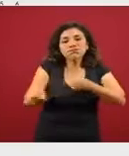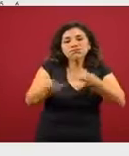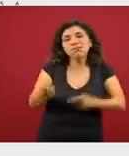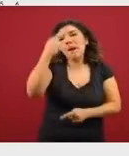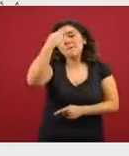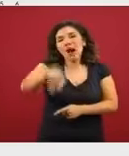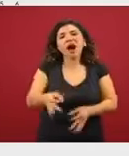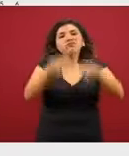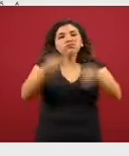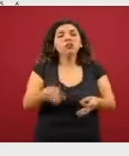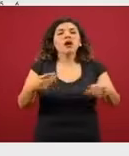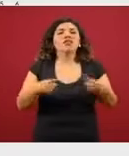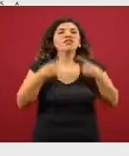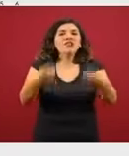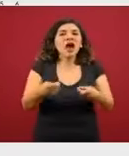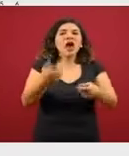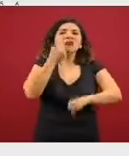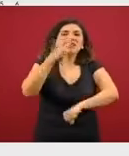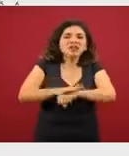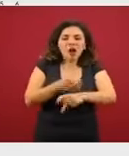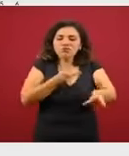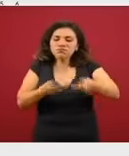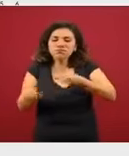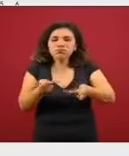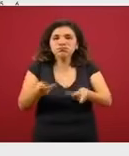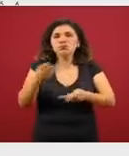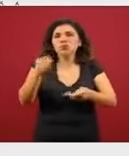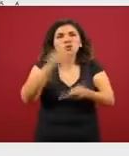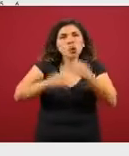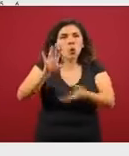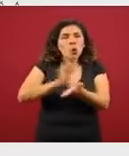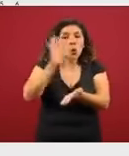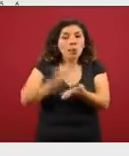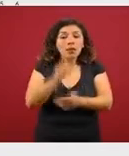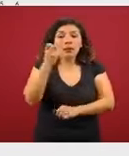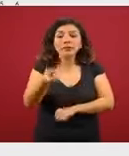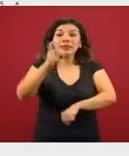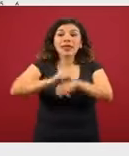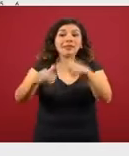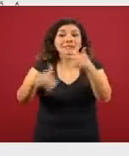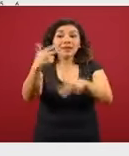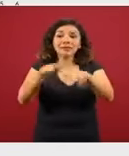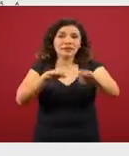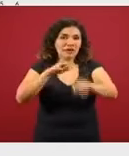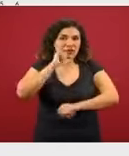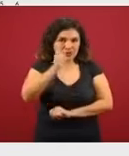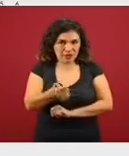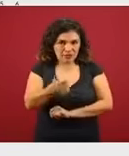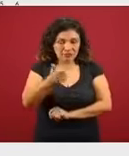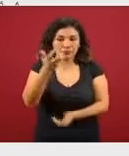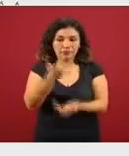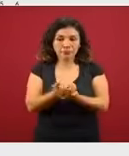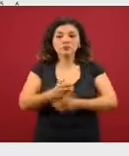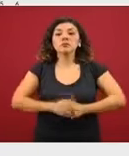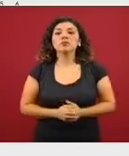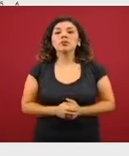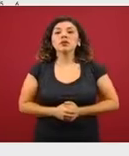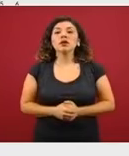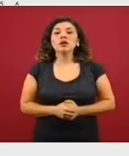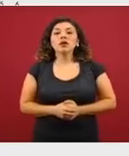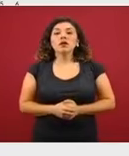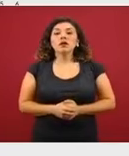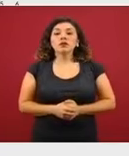poder hacer esta descarga administrativa, de manera que el día 13 no se trabajará. En cuanto